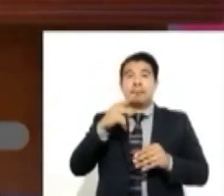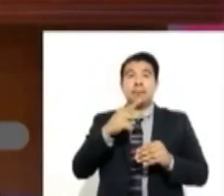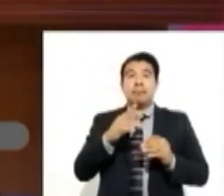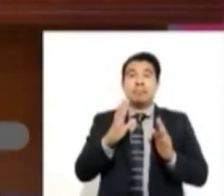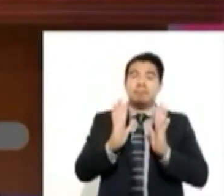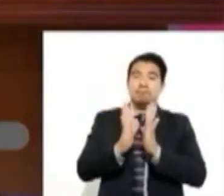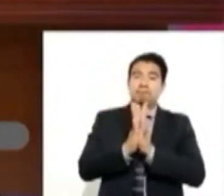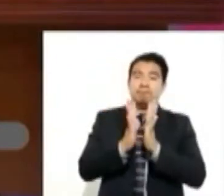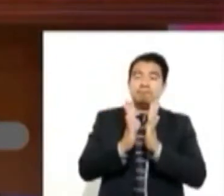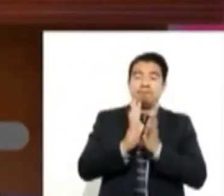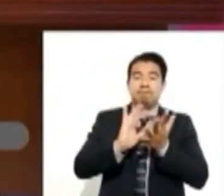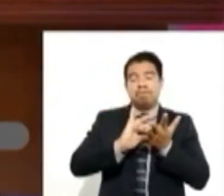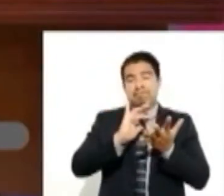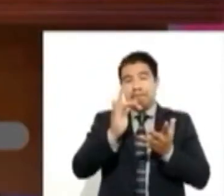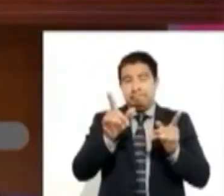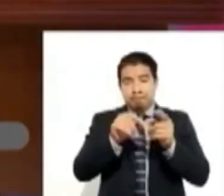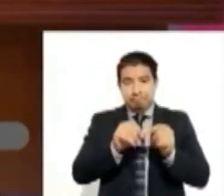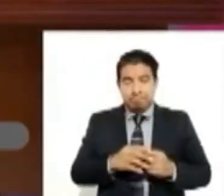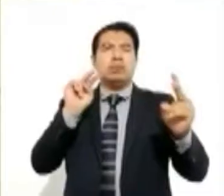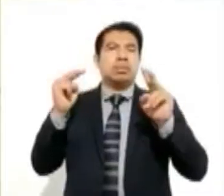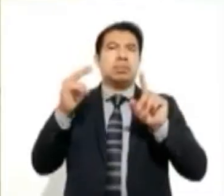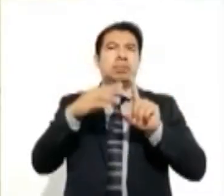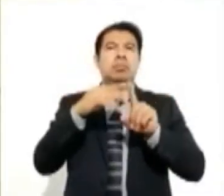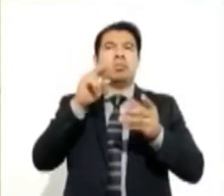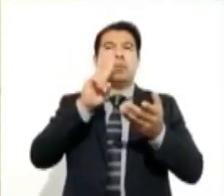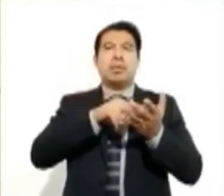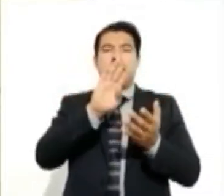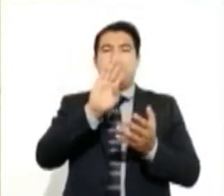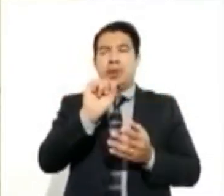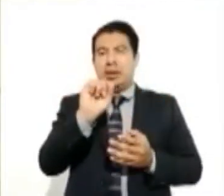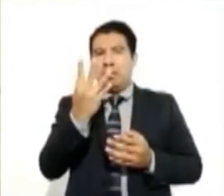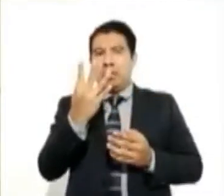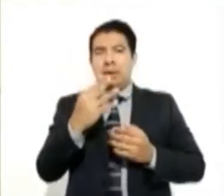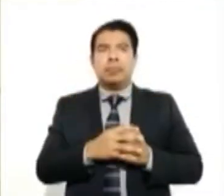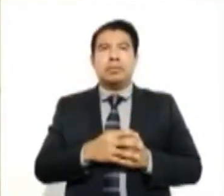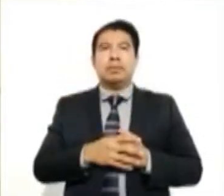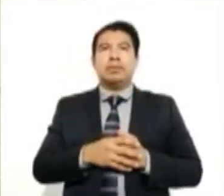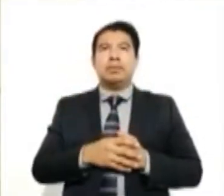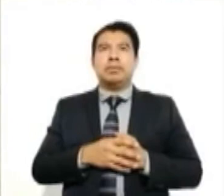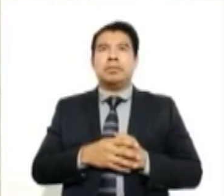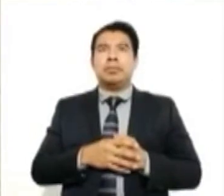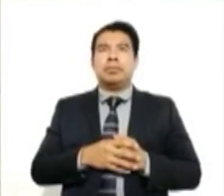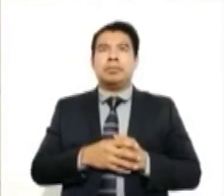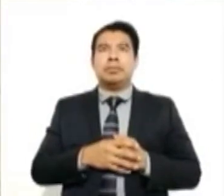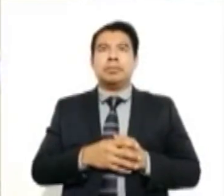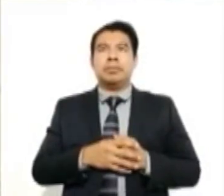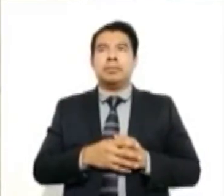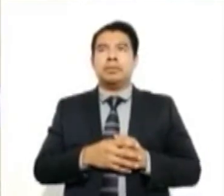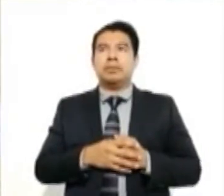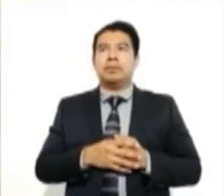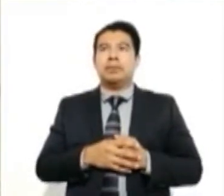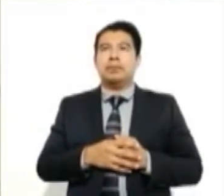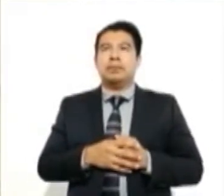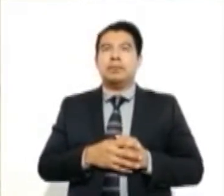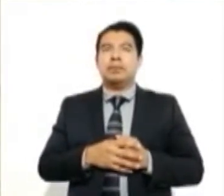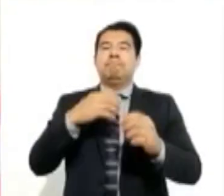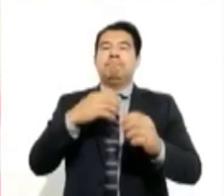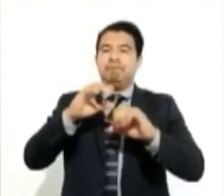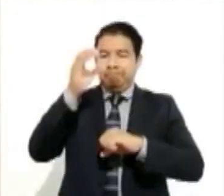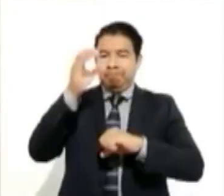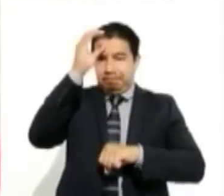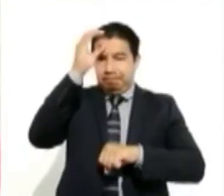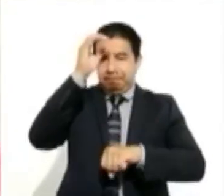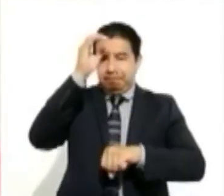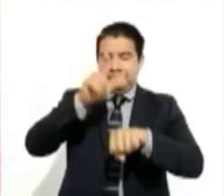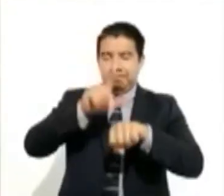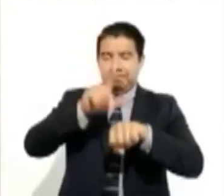alianza Va por Tuxtla y Carlos Morales Vázquez, aspirante por Morena, decidieron no participar. Al respecto, la barra